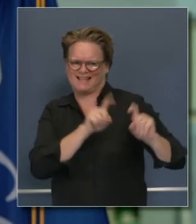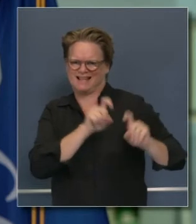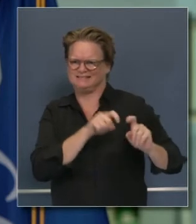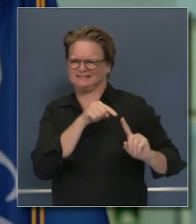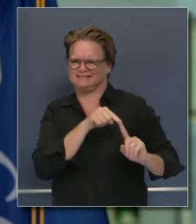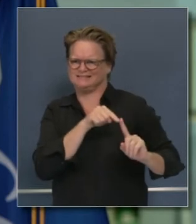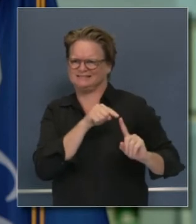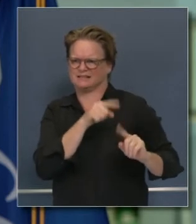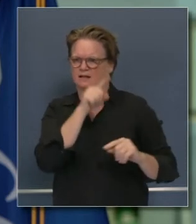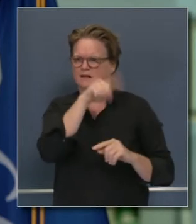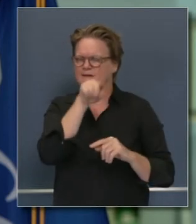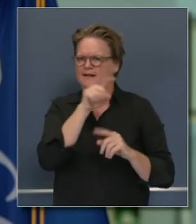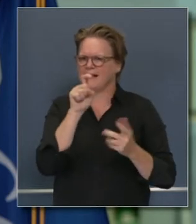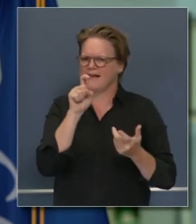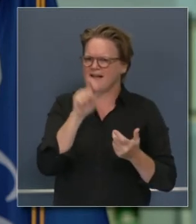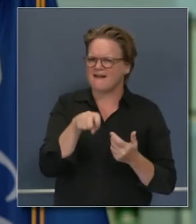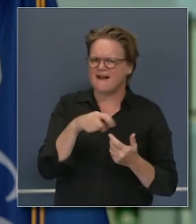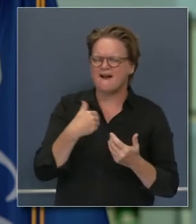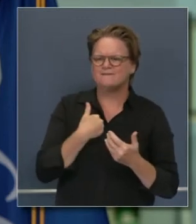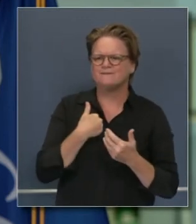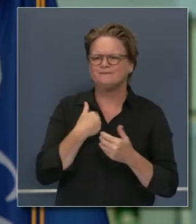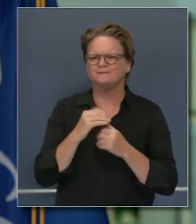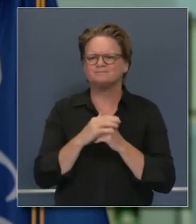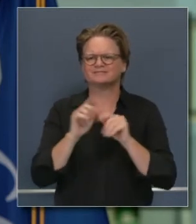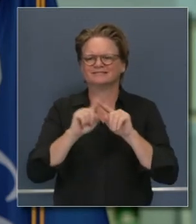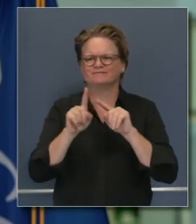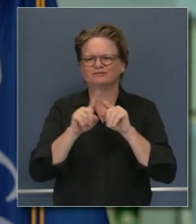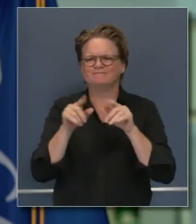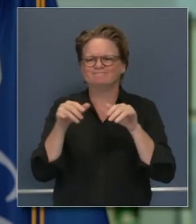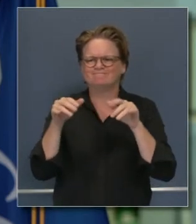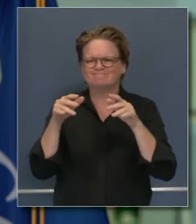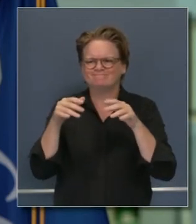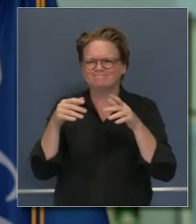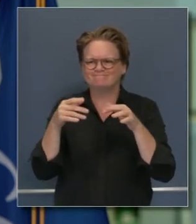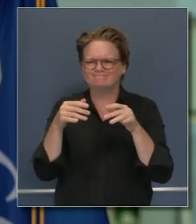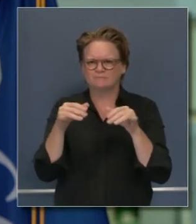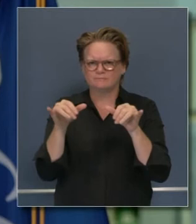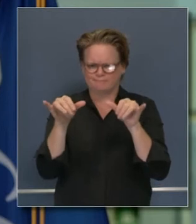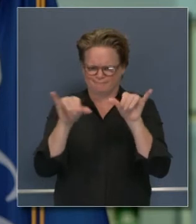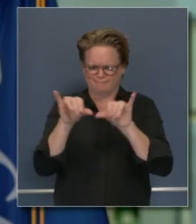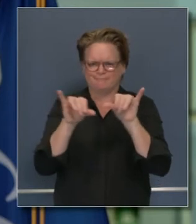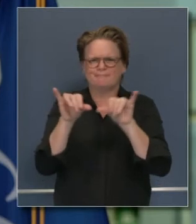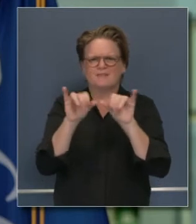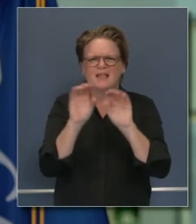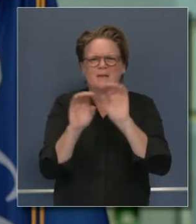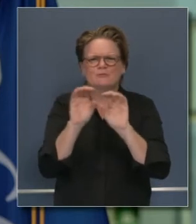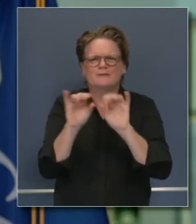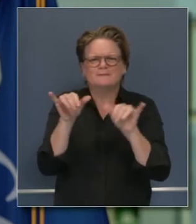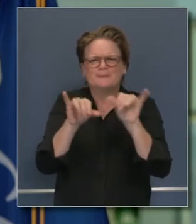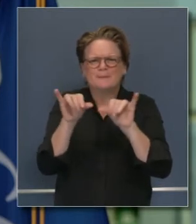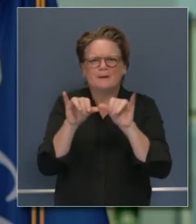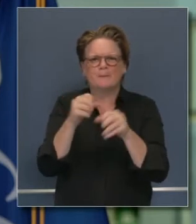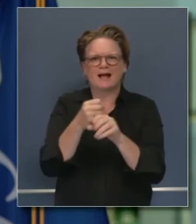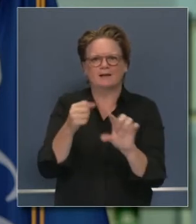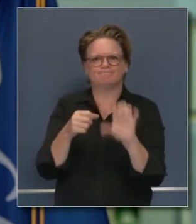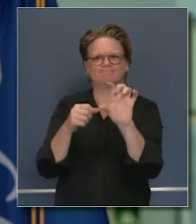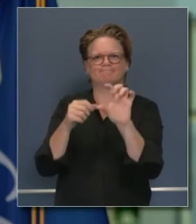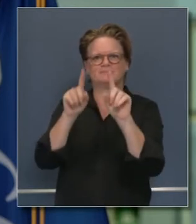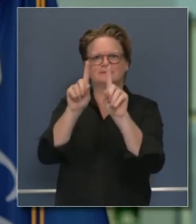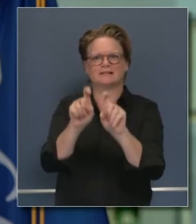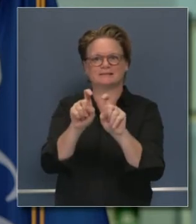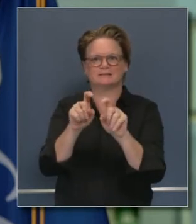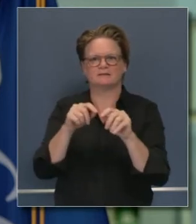ingredientes en esta prueba PCR los ingredientes que se requieren son parte de este contrato y la razón por la que